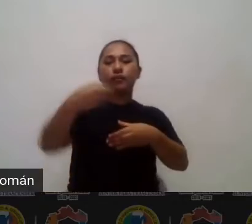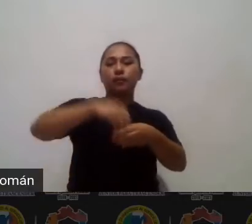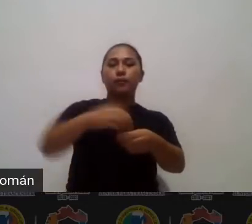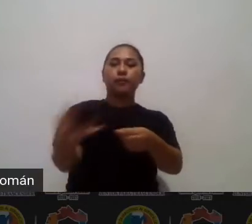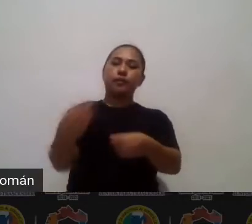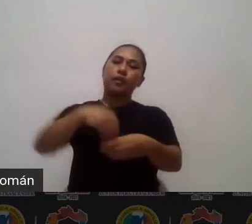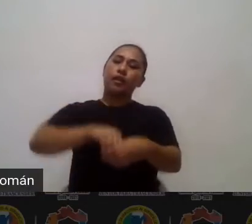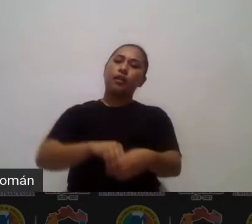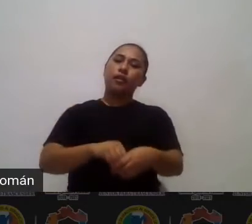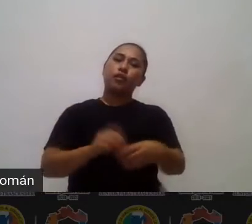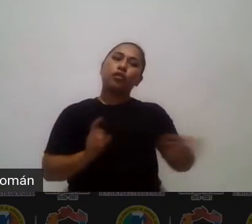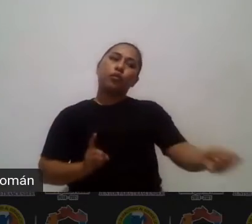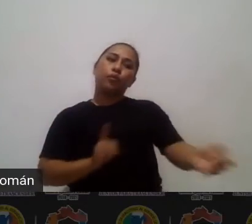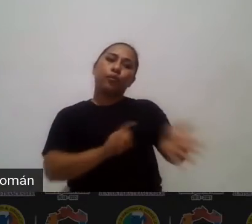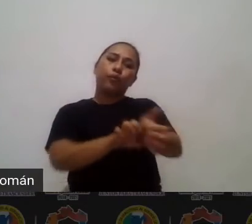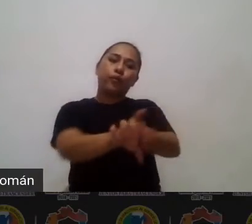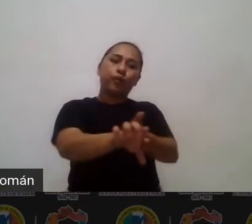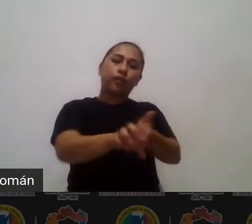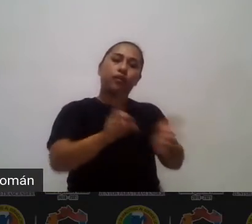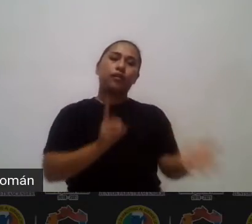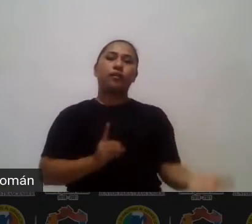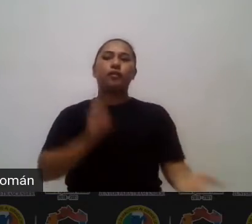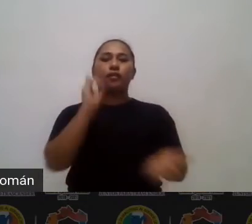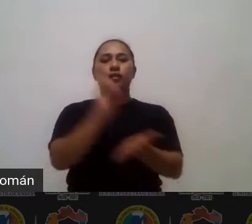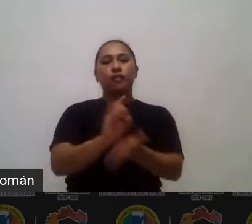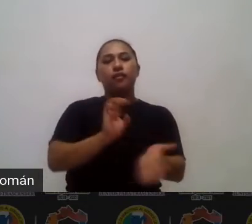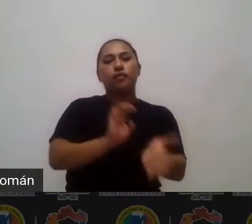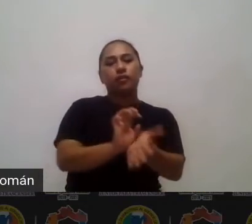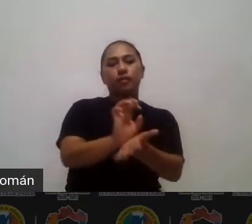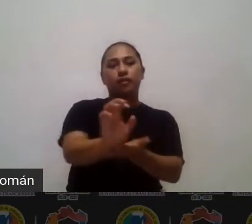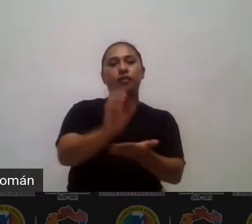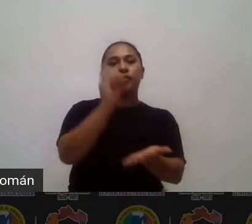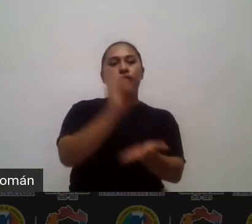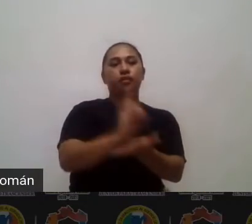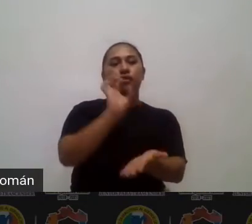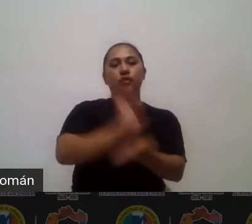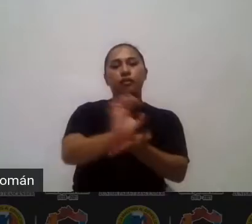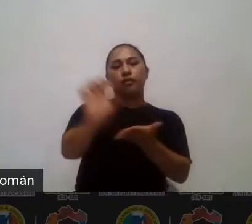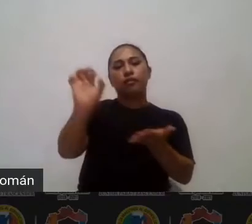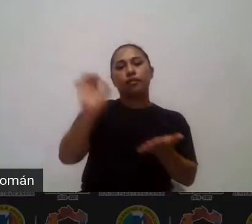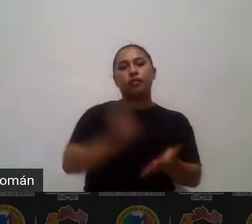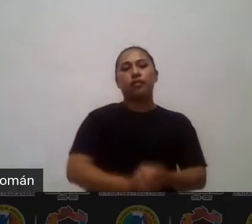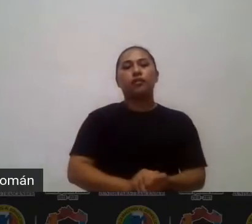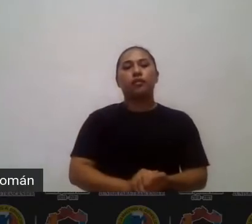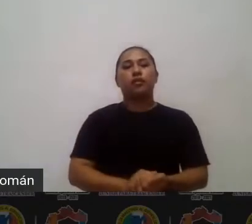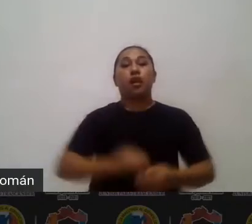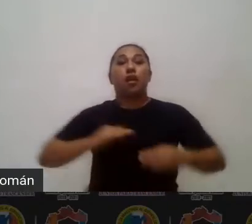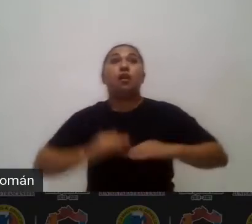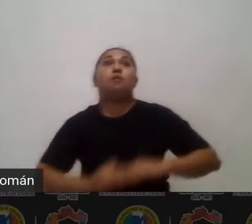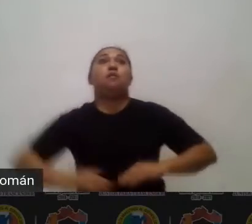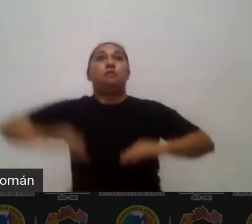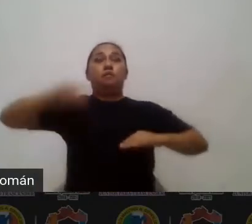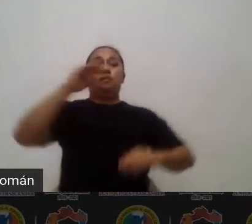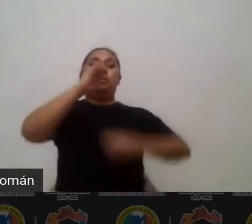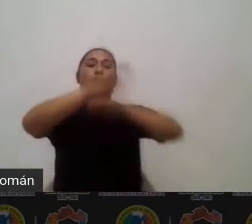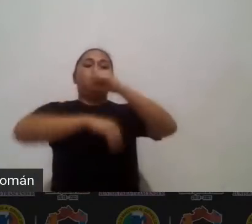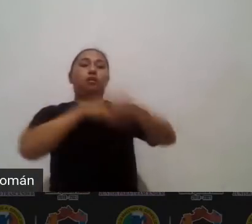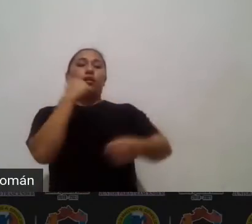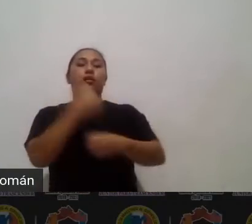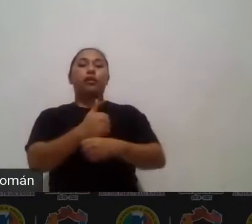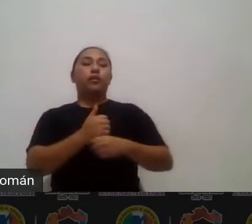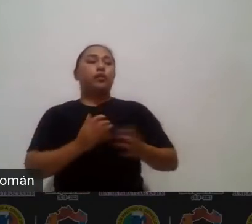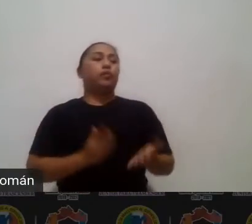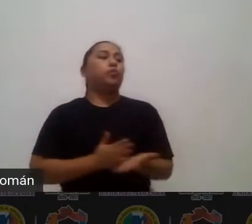su capacidad según sus alcances los que son muy capaces incluso de mayor grado escolar de mayor edad son los que llevan